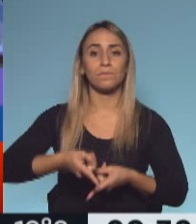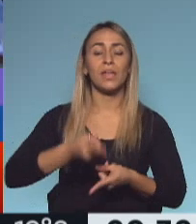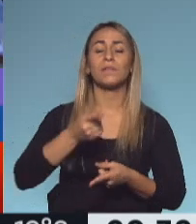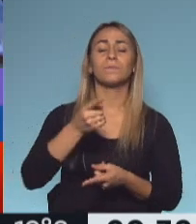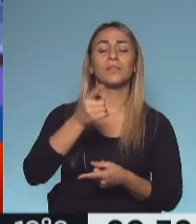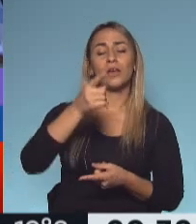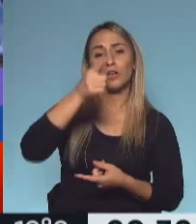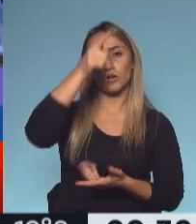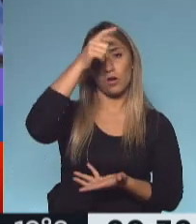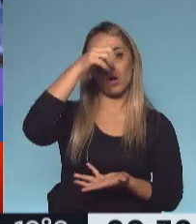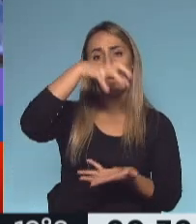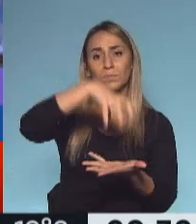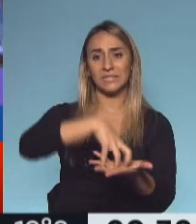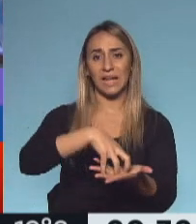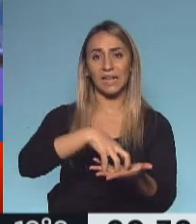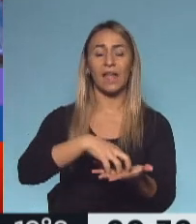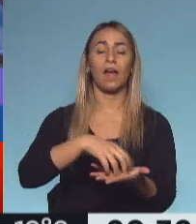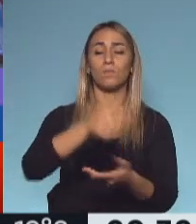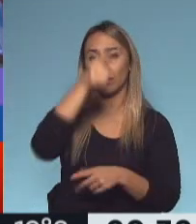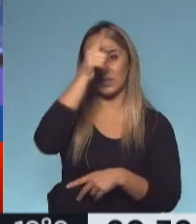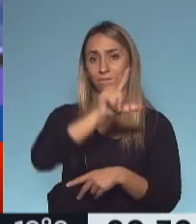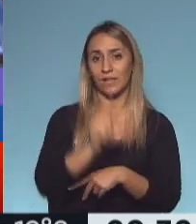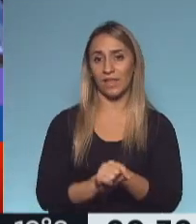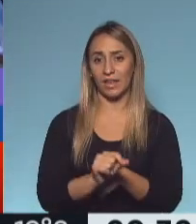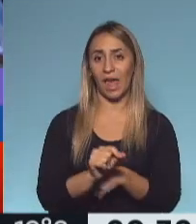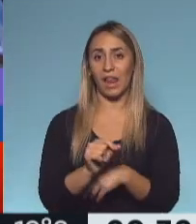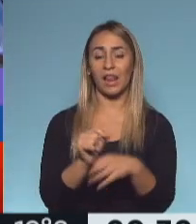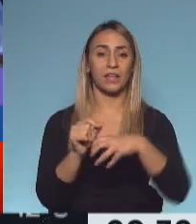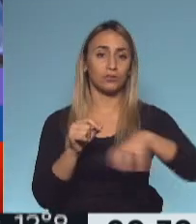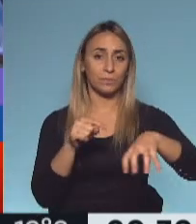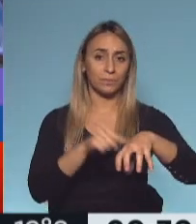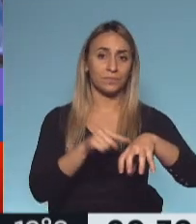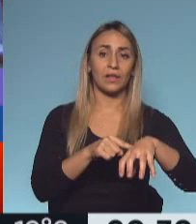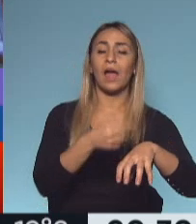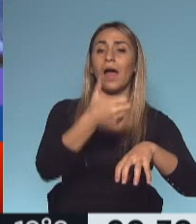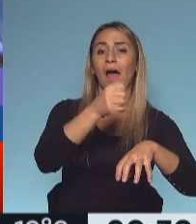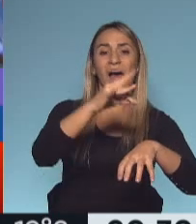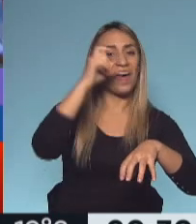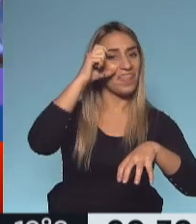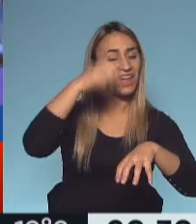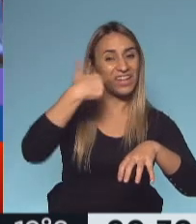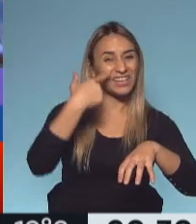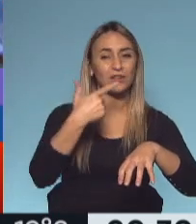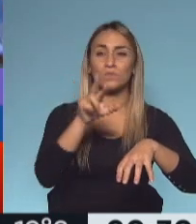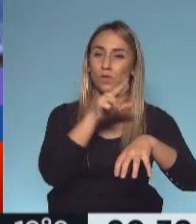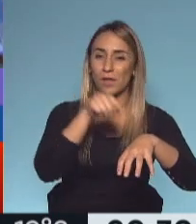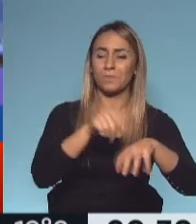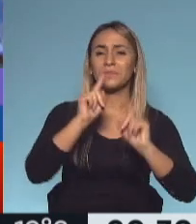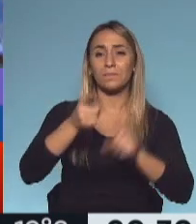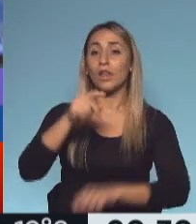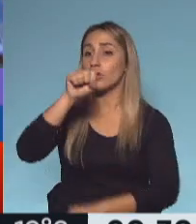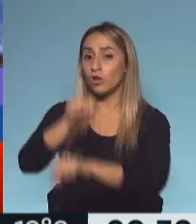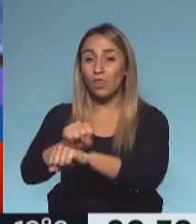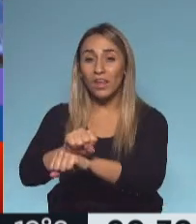la Policía Federal, la subcomisaria Susana Aveni, y terminó condenado como